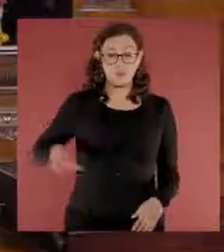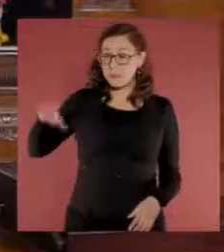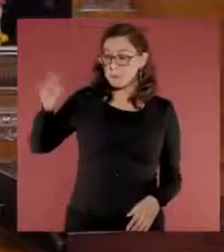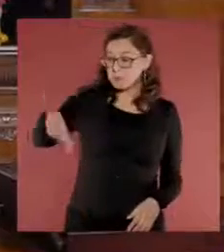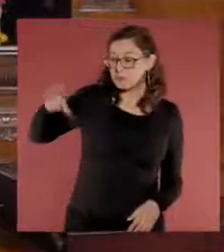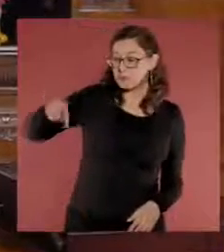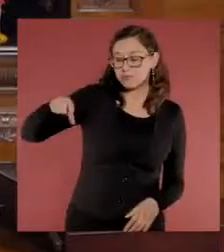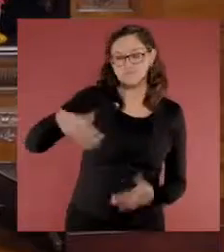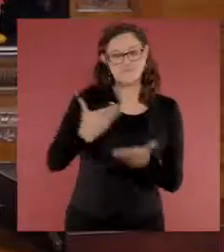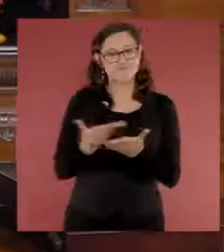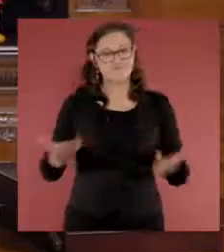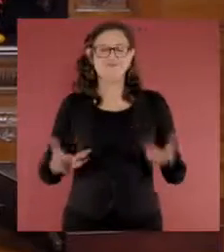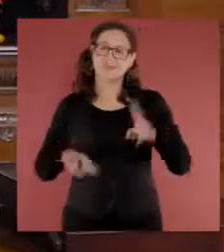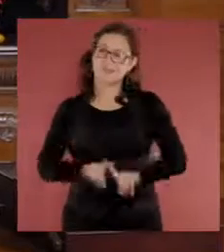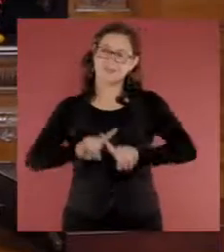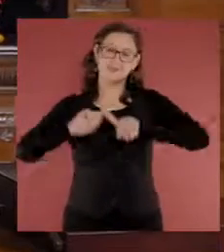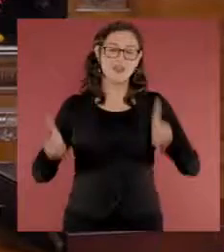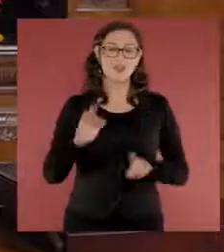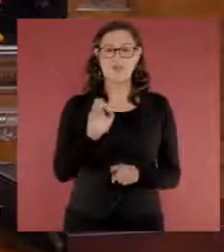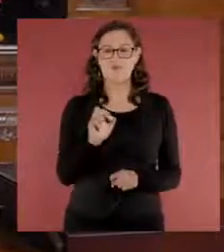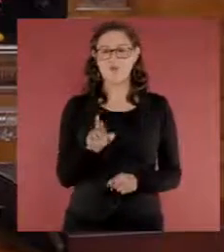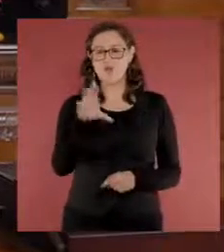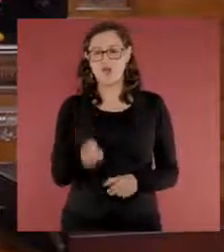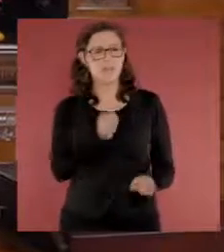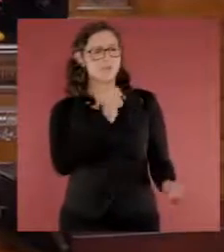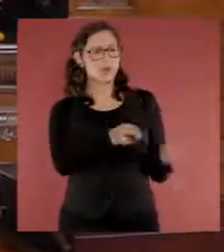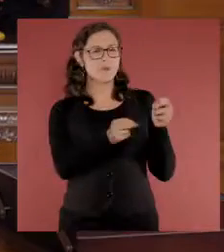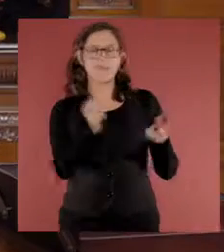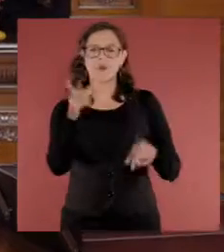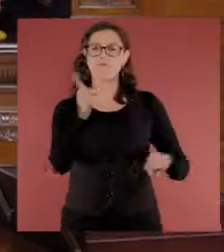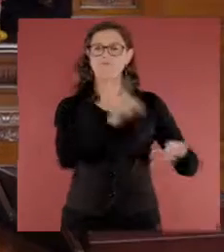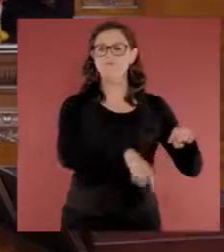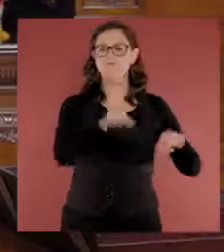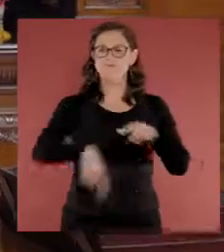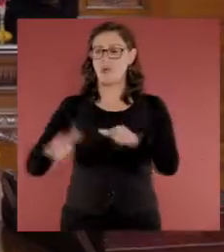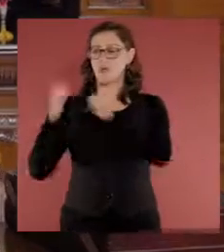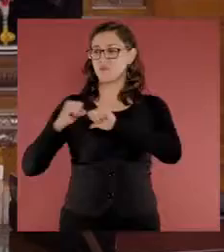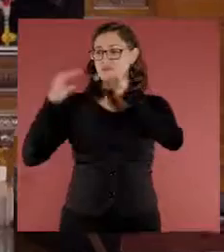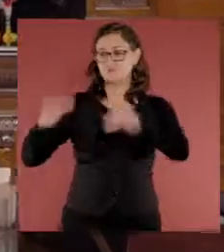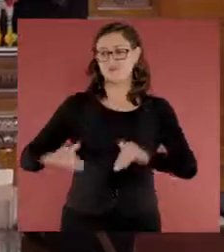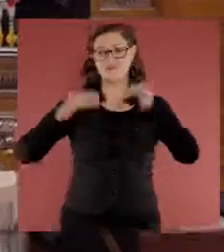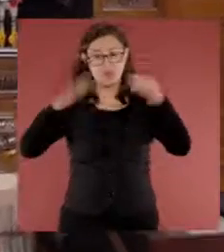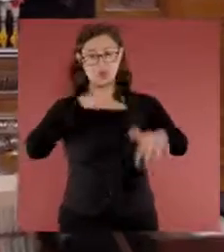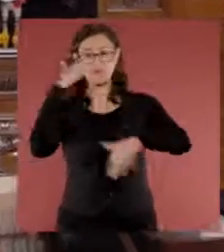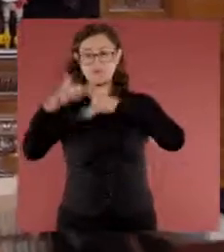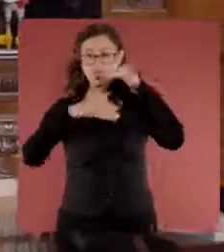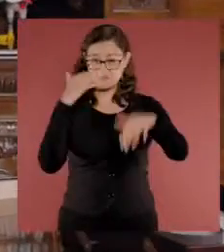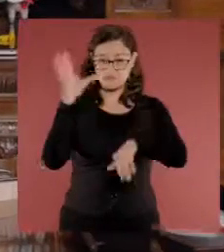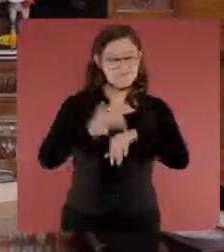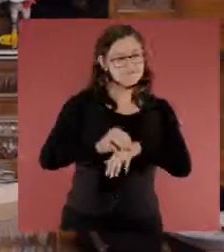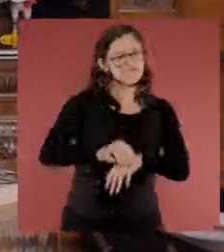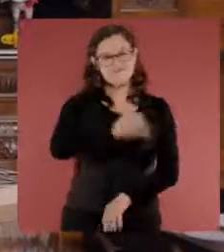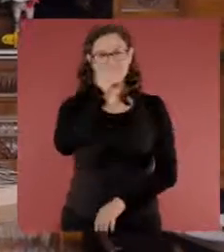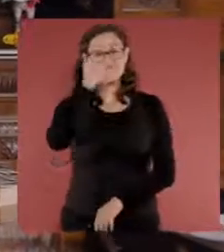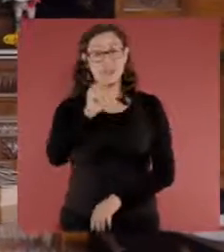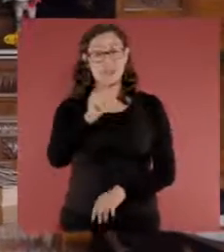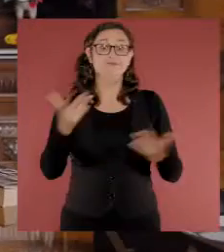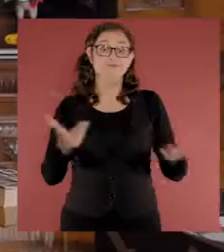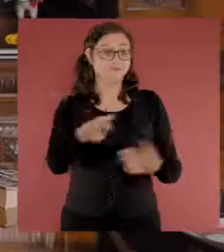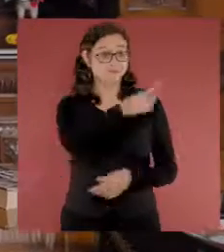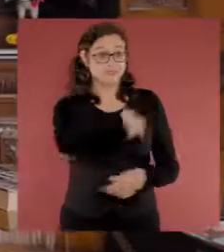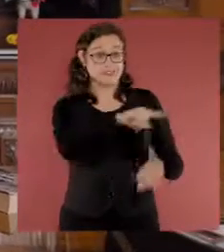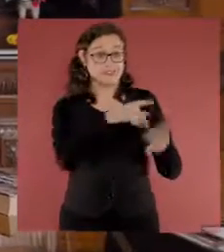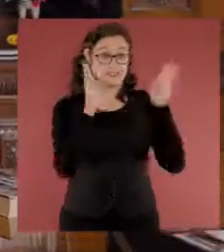Ya no es más de lo mismo, se acabaron los fueros, los privilegios, ya no hay corrupción arriba, por eso los conservadores